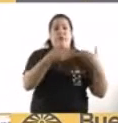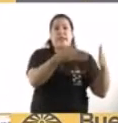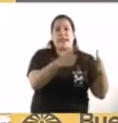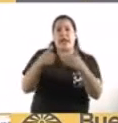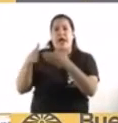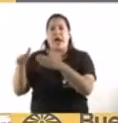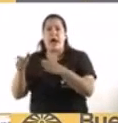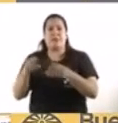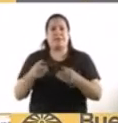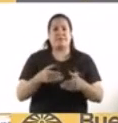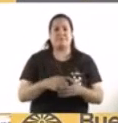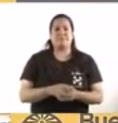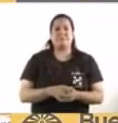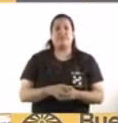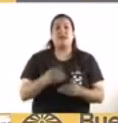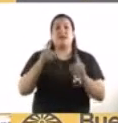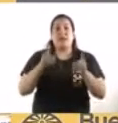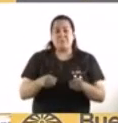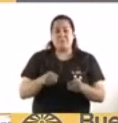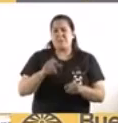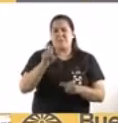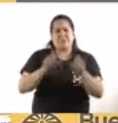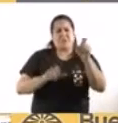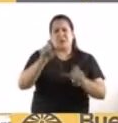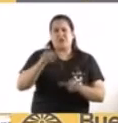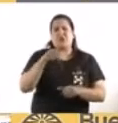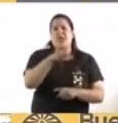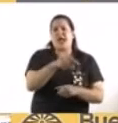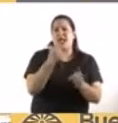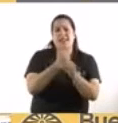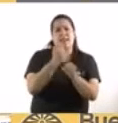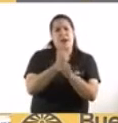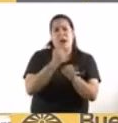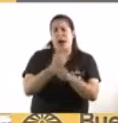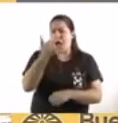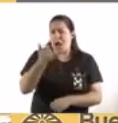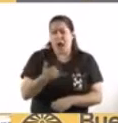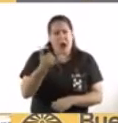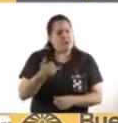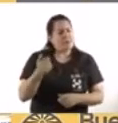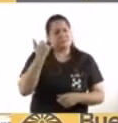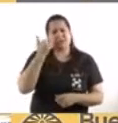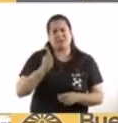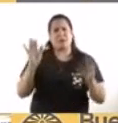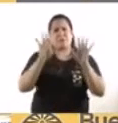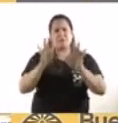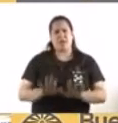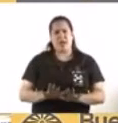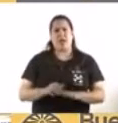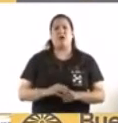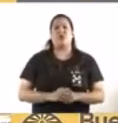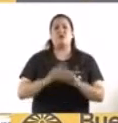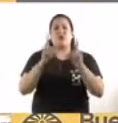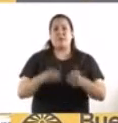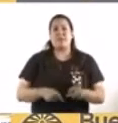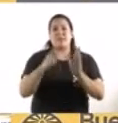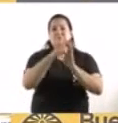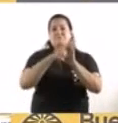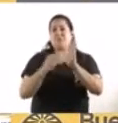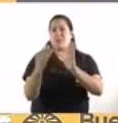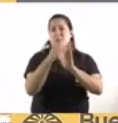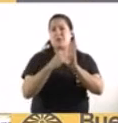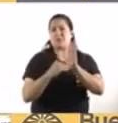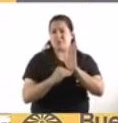abocados trabajando en estos centros de vacunación. Y tenemos un sistema de empadronamiento que es equitativo, transparente, que